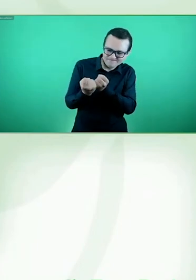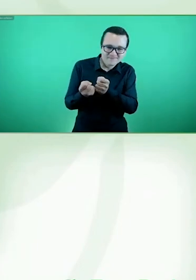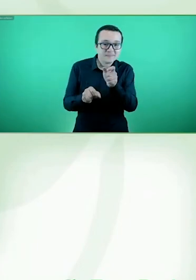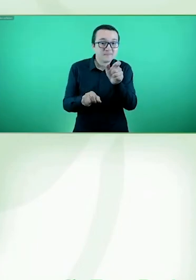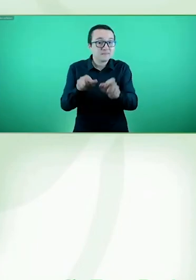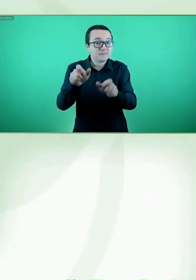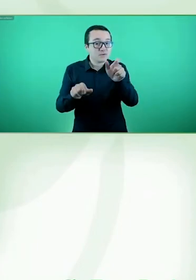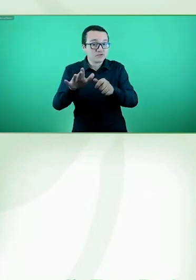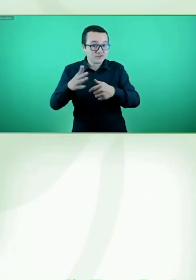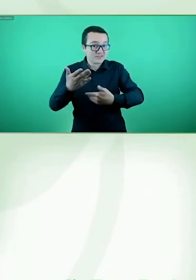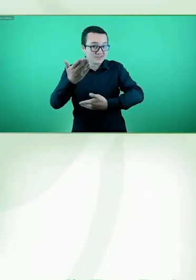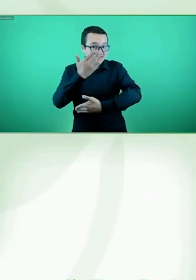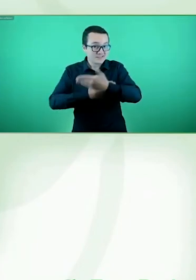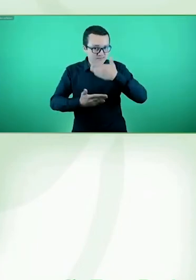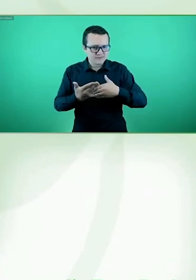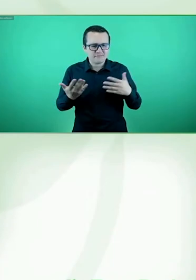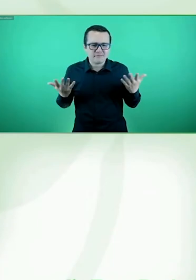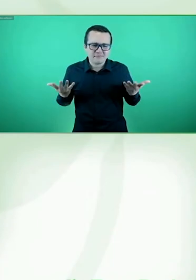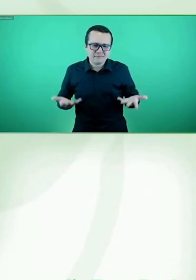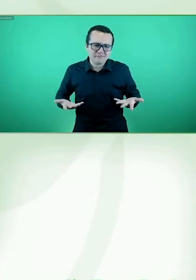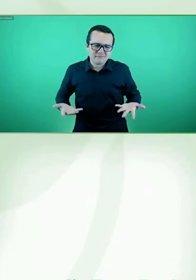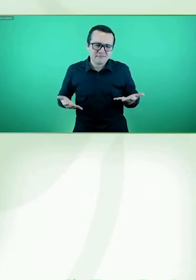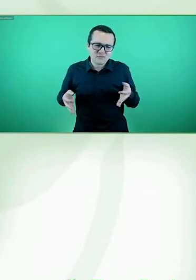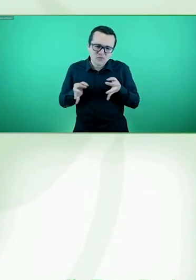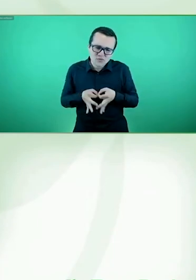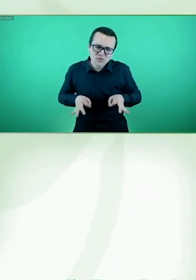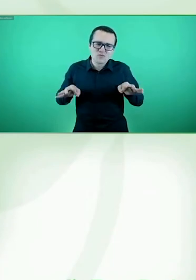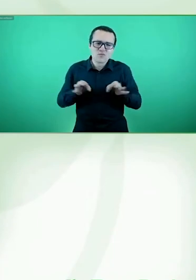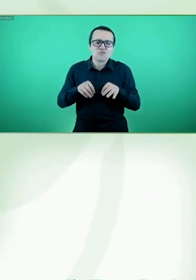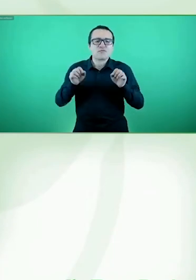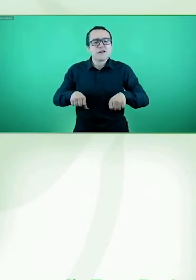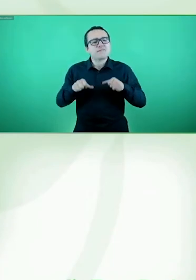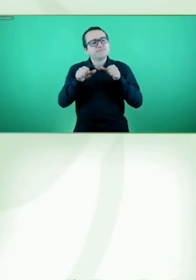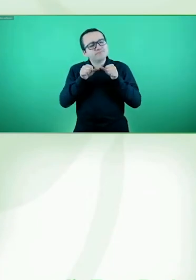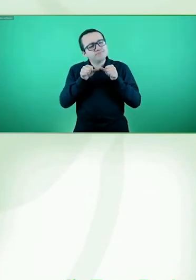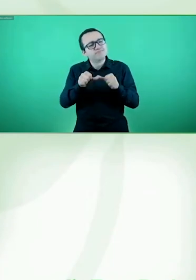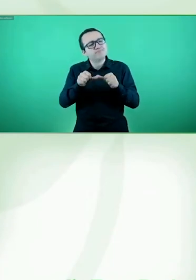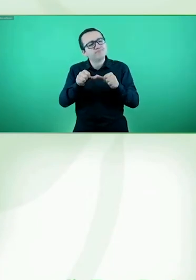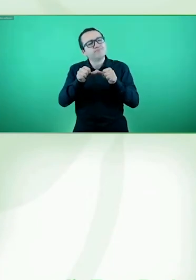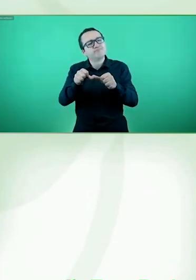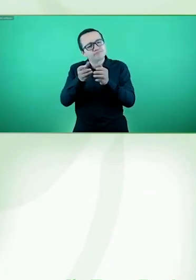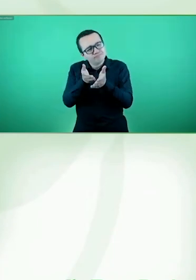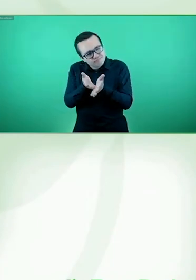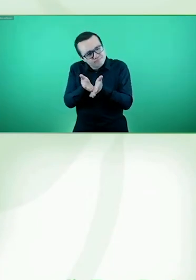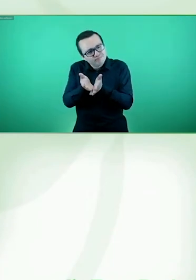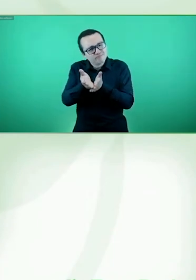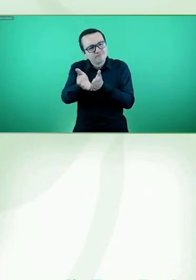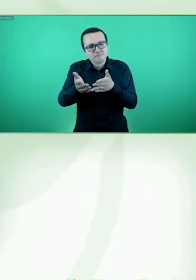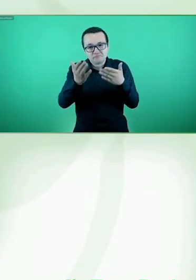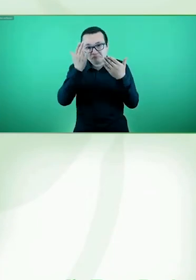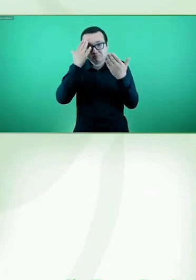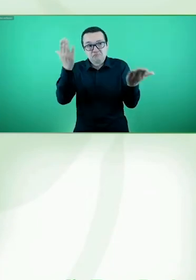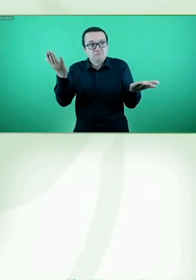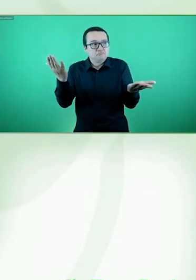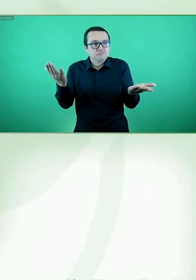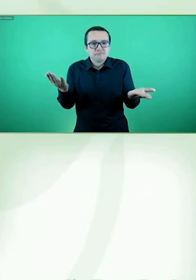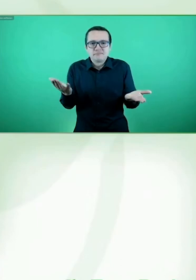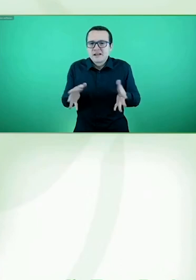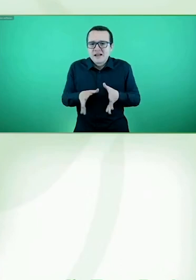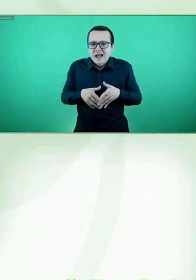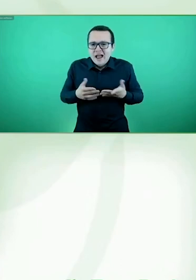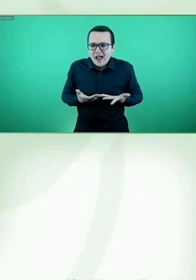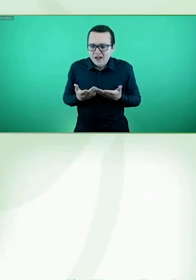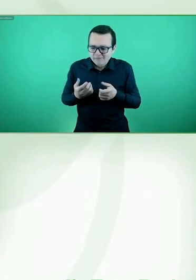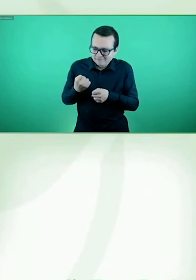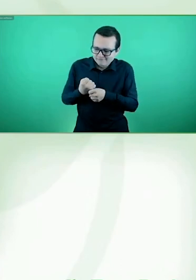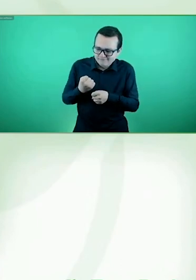very important to be sustainable. We do not want to do something just for